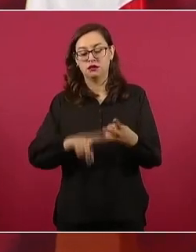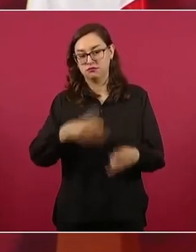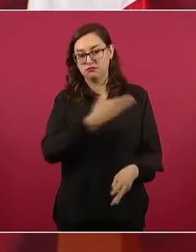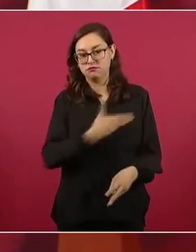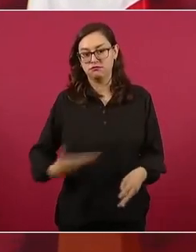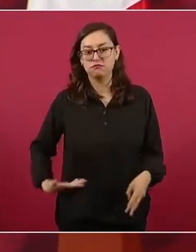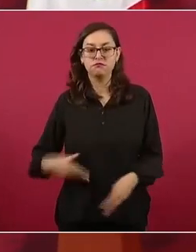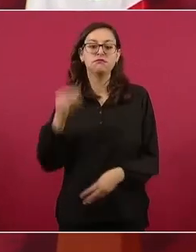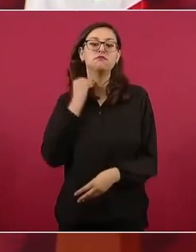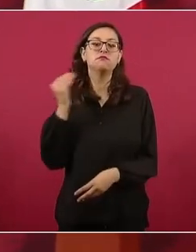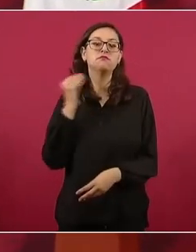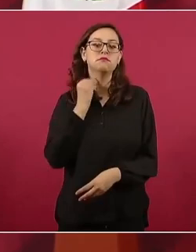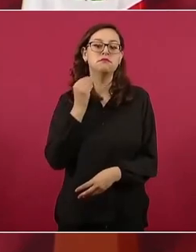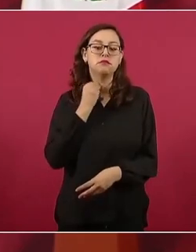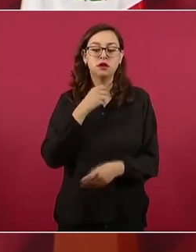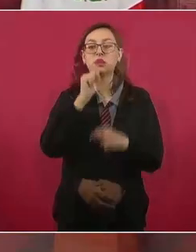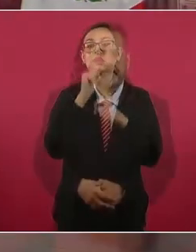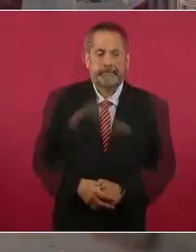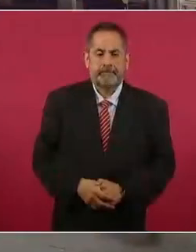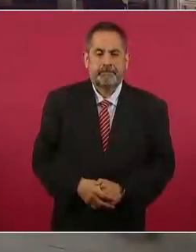Estela Ríos González.